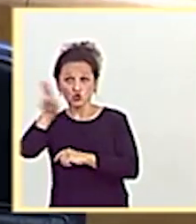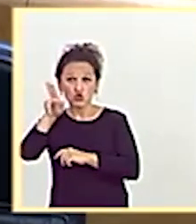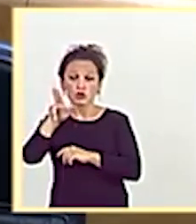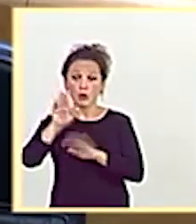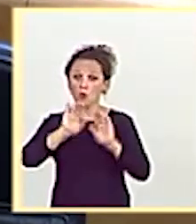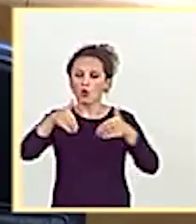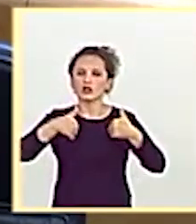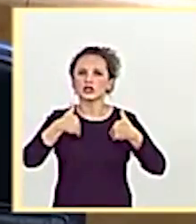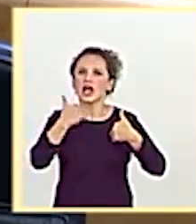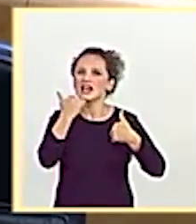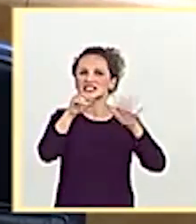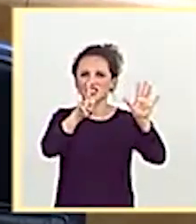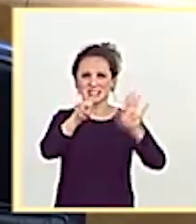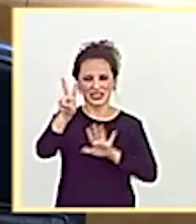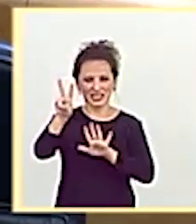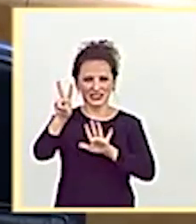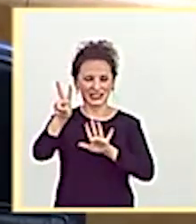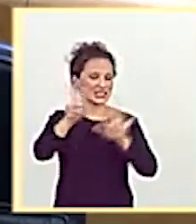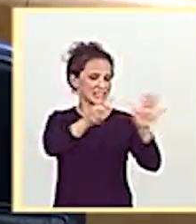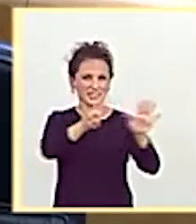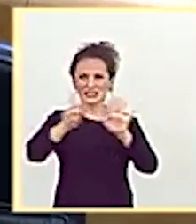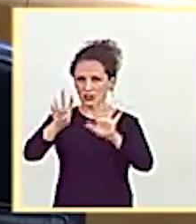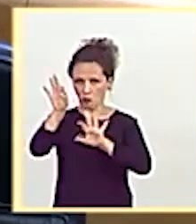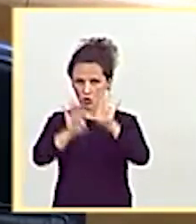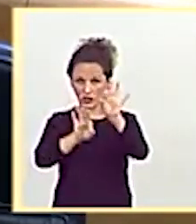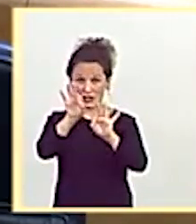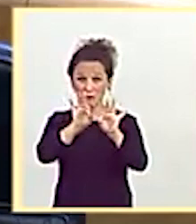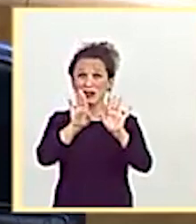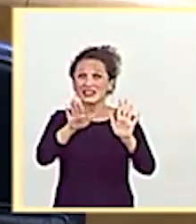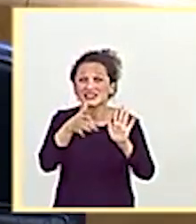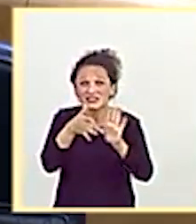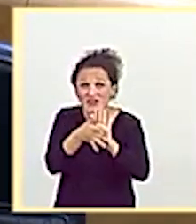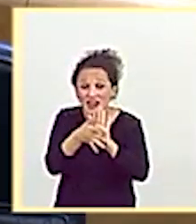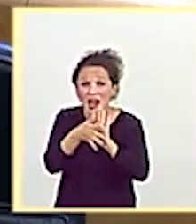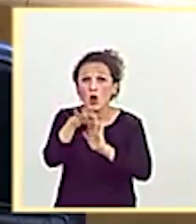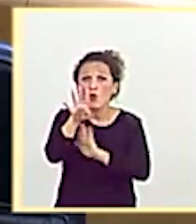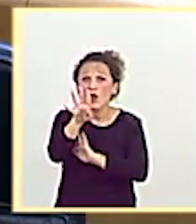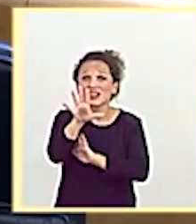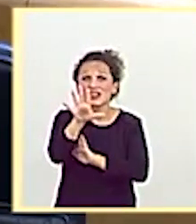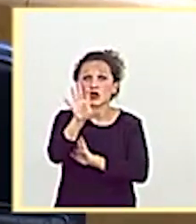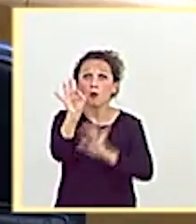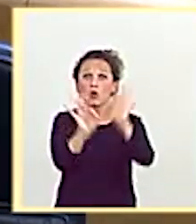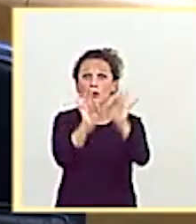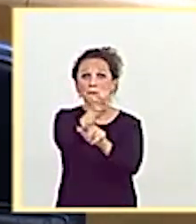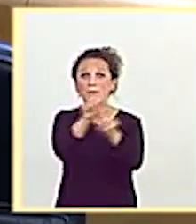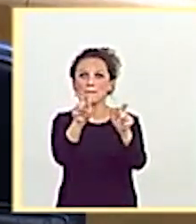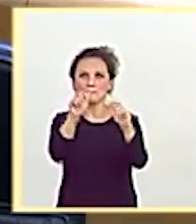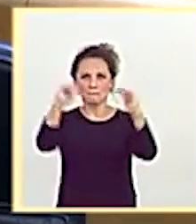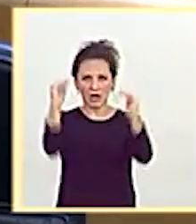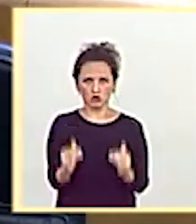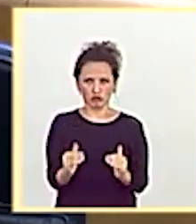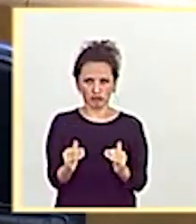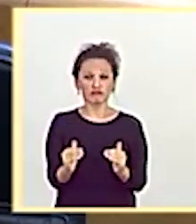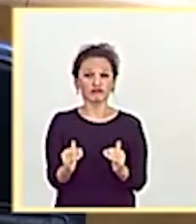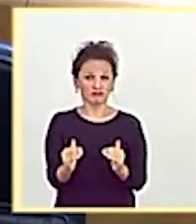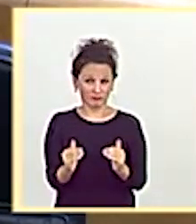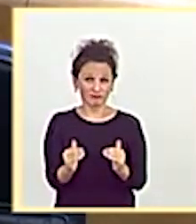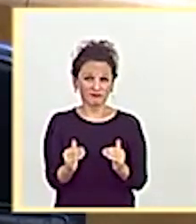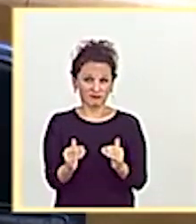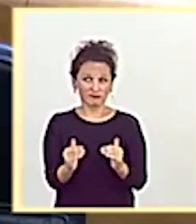y, sin embargo, representa el 45% menos de viajeros. Las relaciones